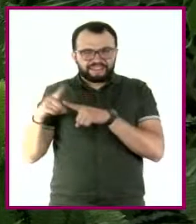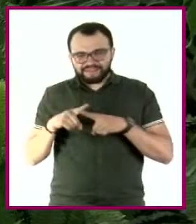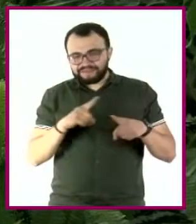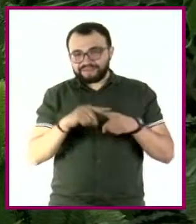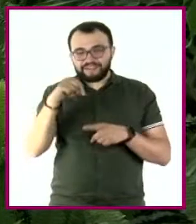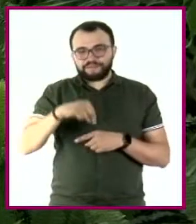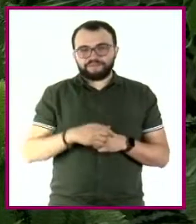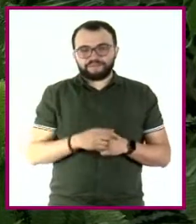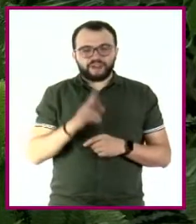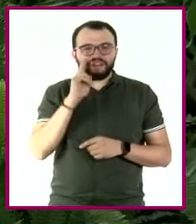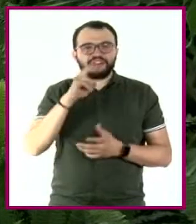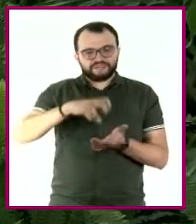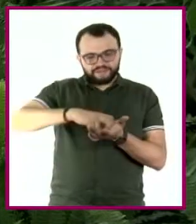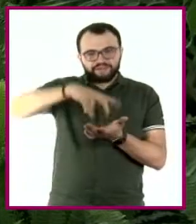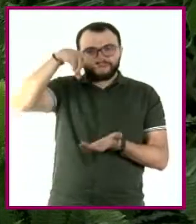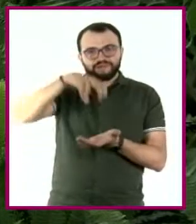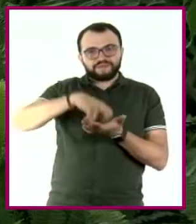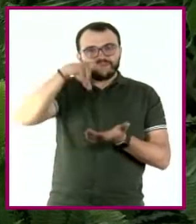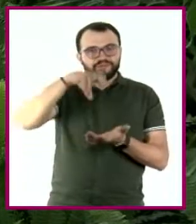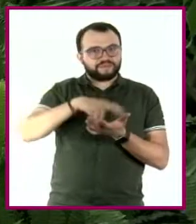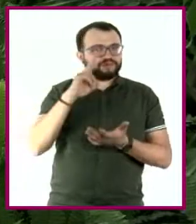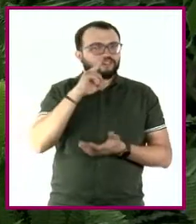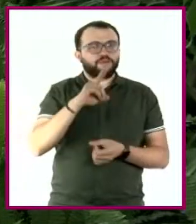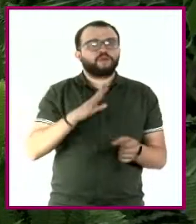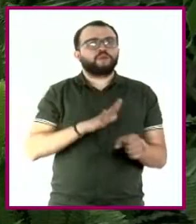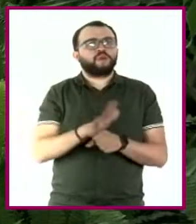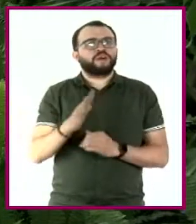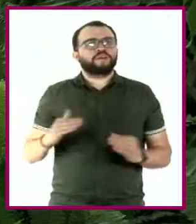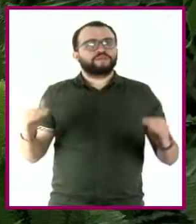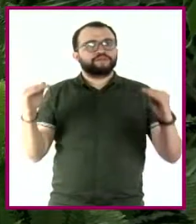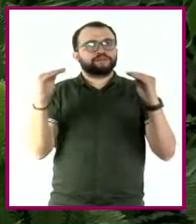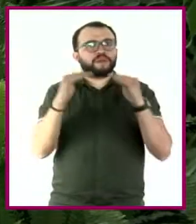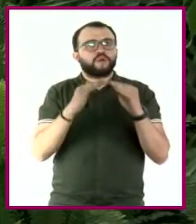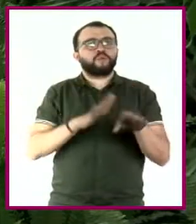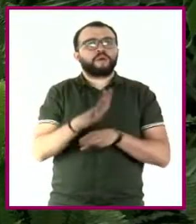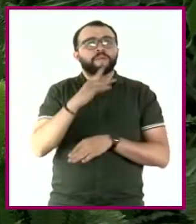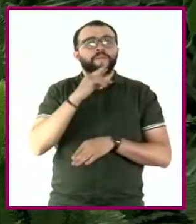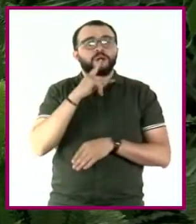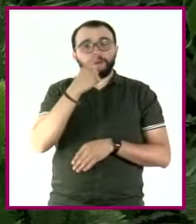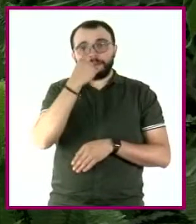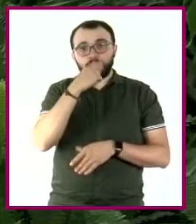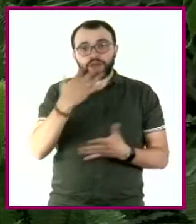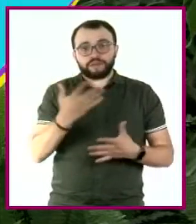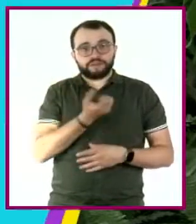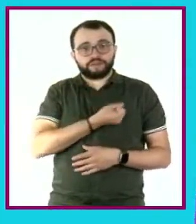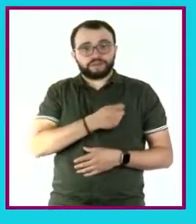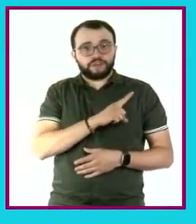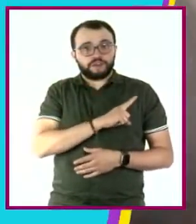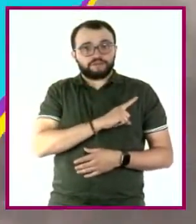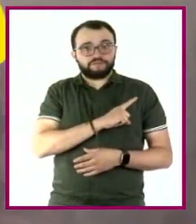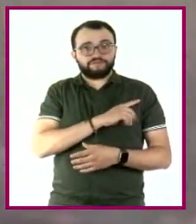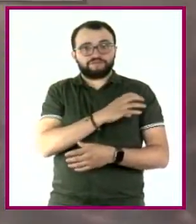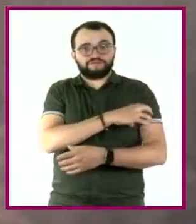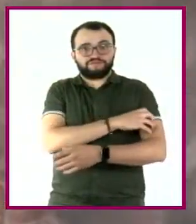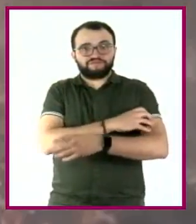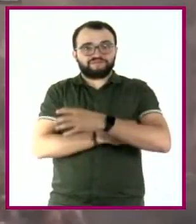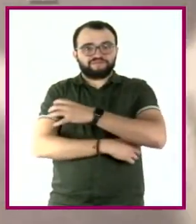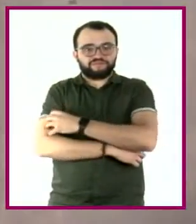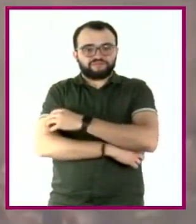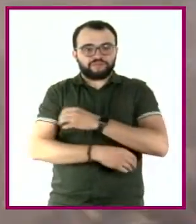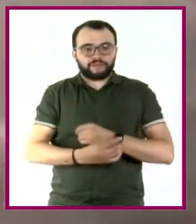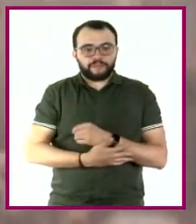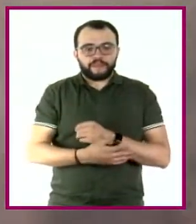chapulines contra otros alimentos y veremos cuál es mejor para mantener saludables tus músculos. El acto de comer